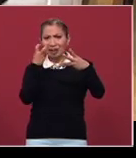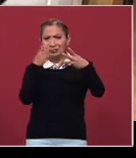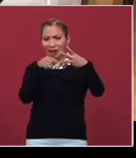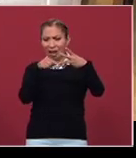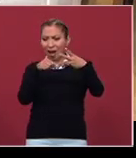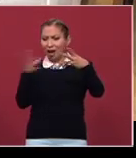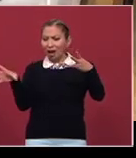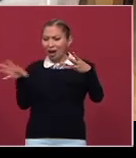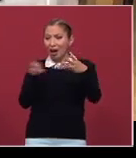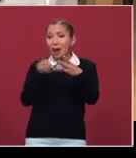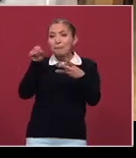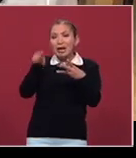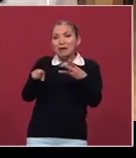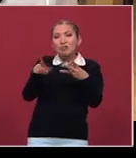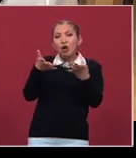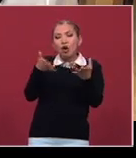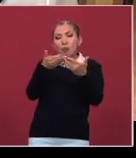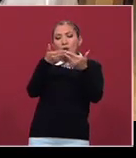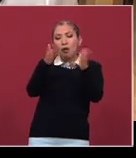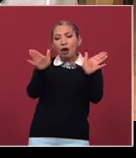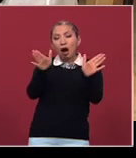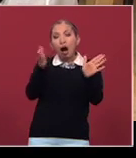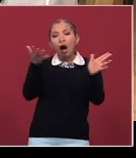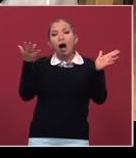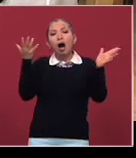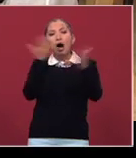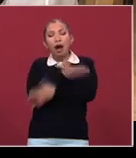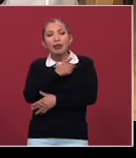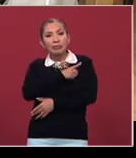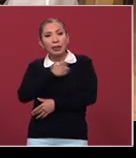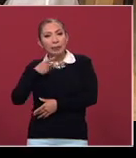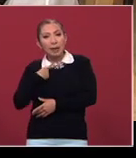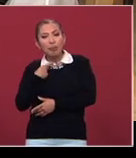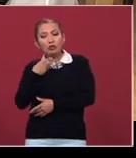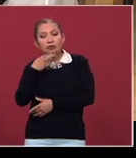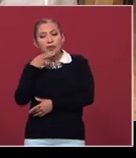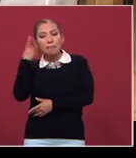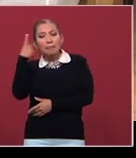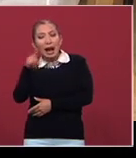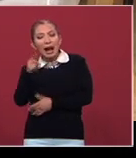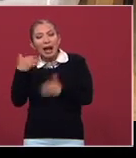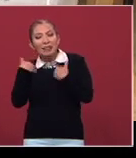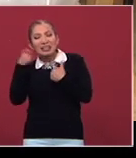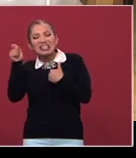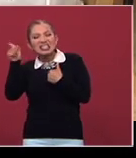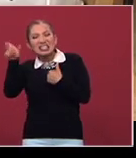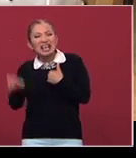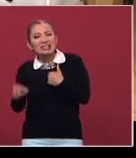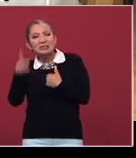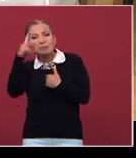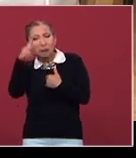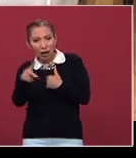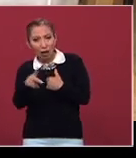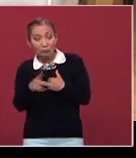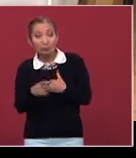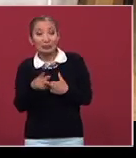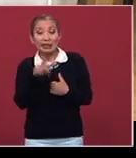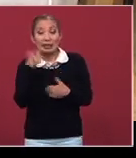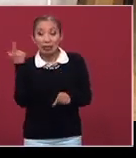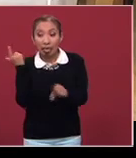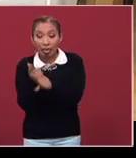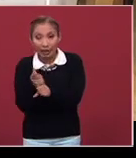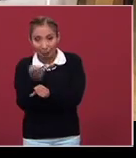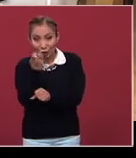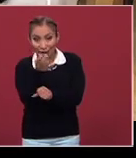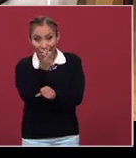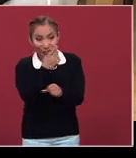es una llave importante que deberíamos de usar para entender mejor este país. Y descubrí a raíz